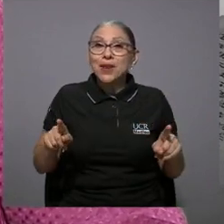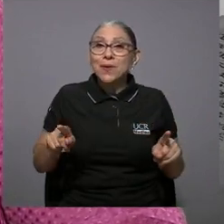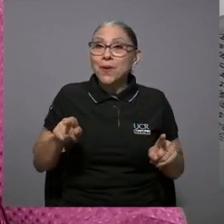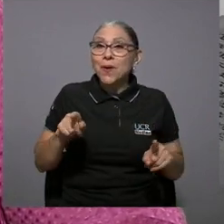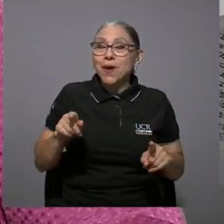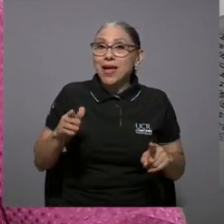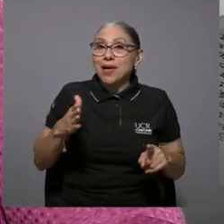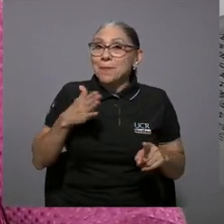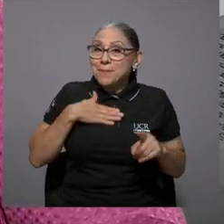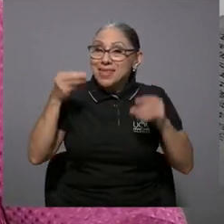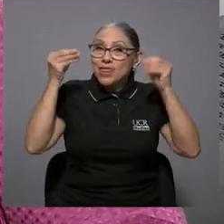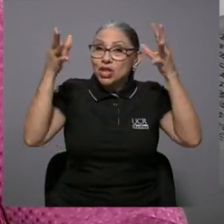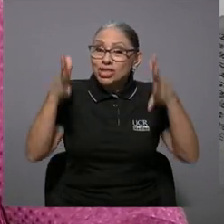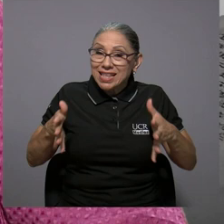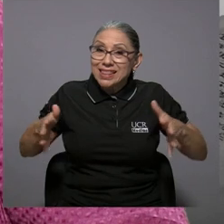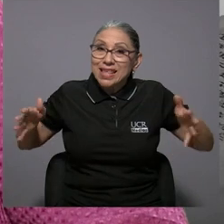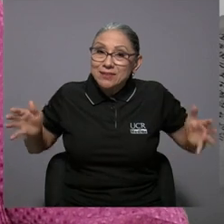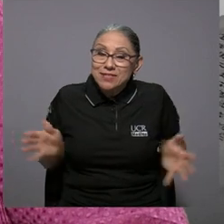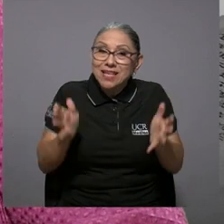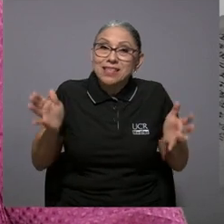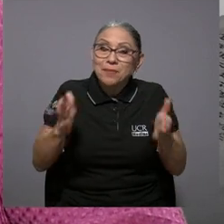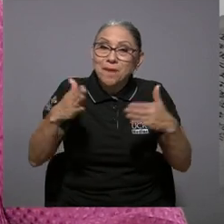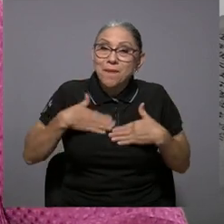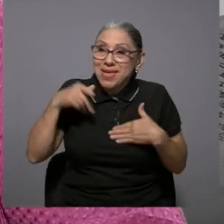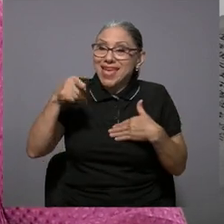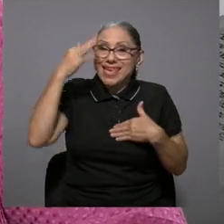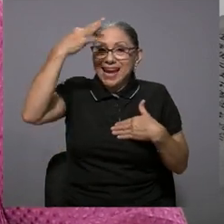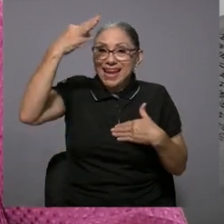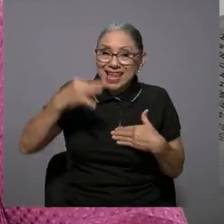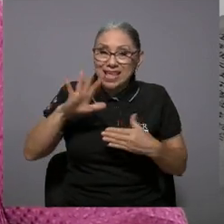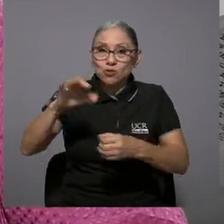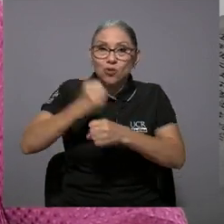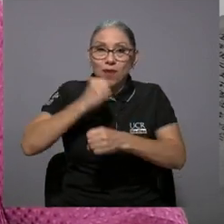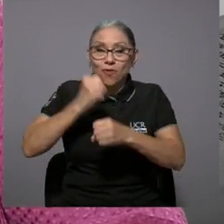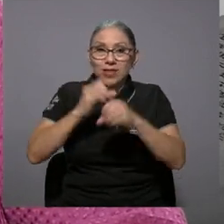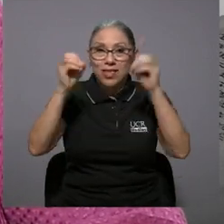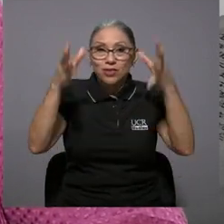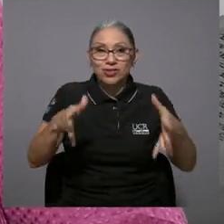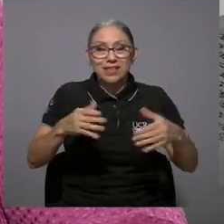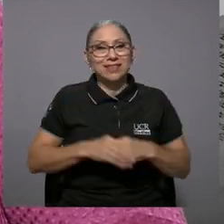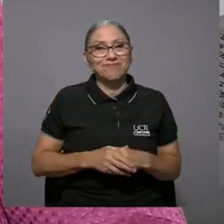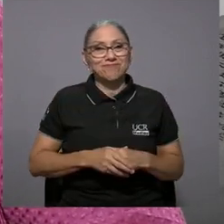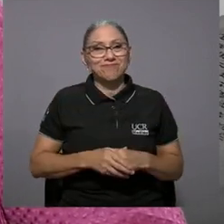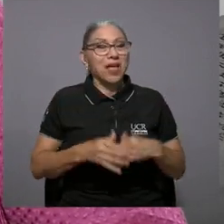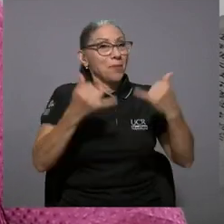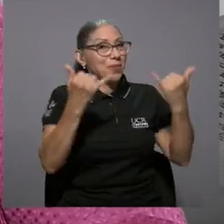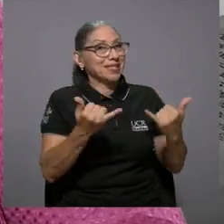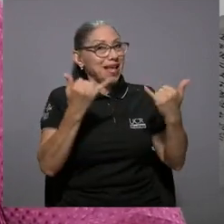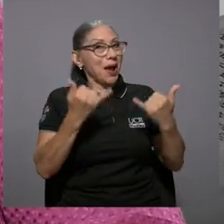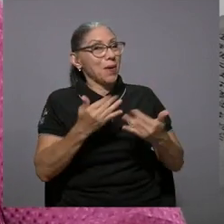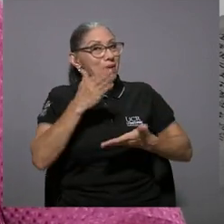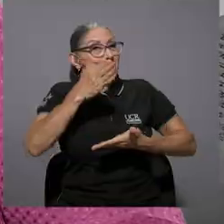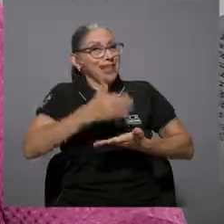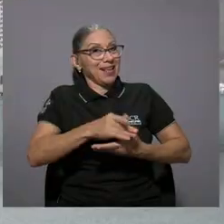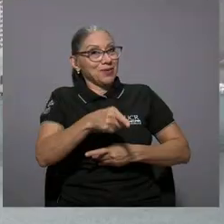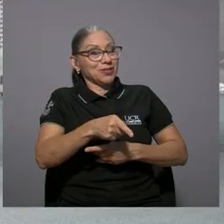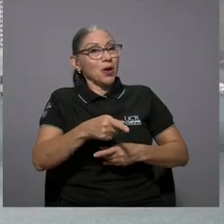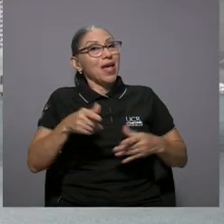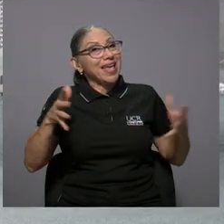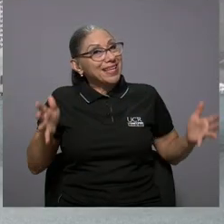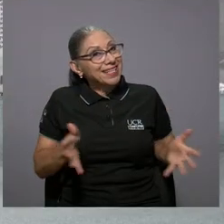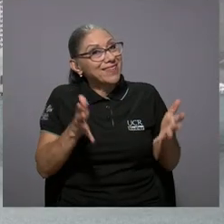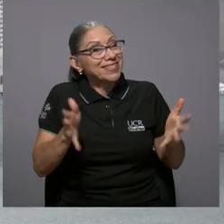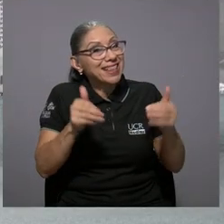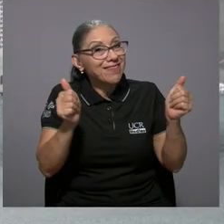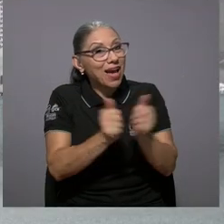grado como lo hice, pero estaba incentivada por una docente que creía en su labor de docente. Nos